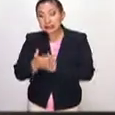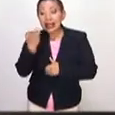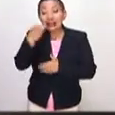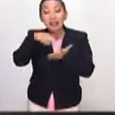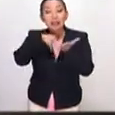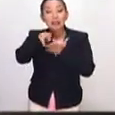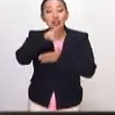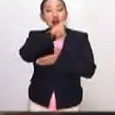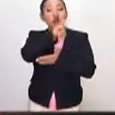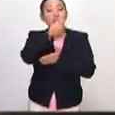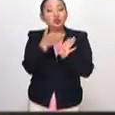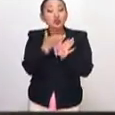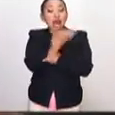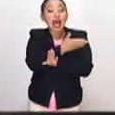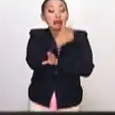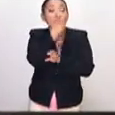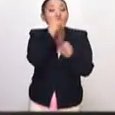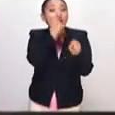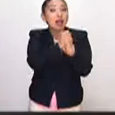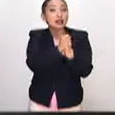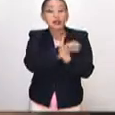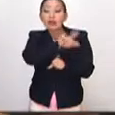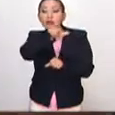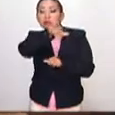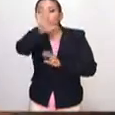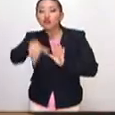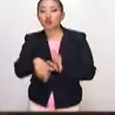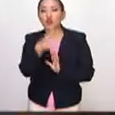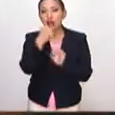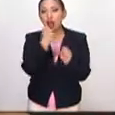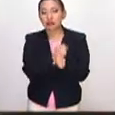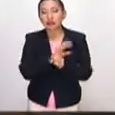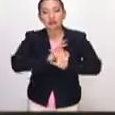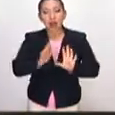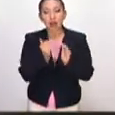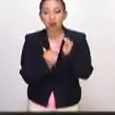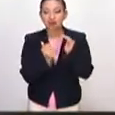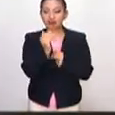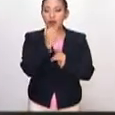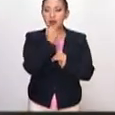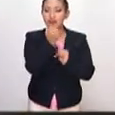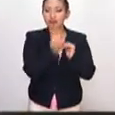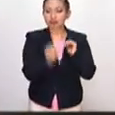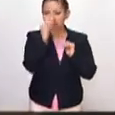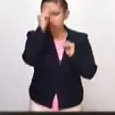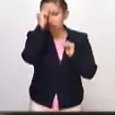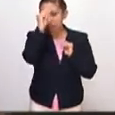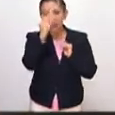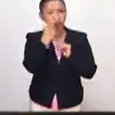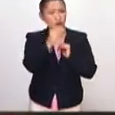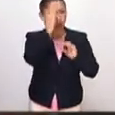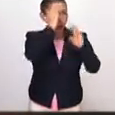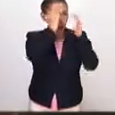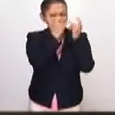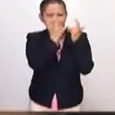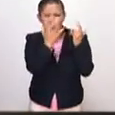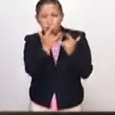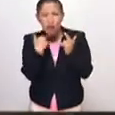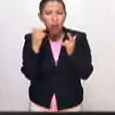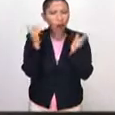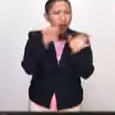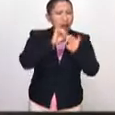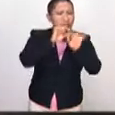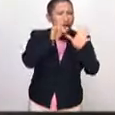Rubéns un año antes de morir, es ya la plena madurez de un artista, con todo el conocimiento de claroscurismo, de